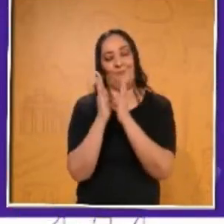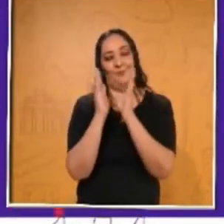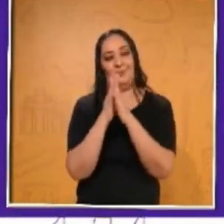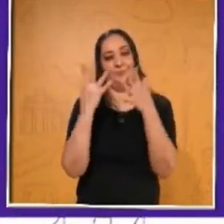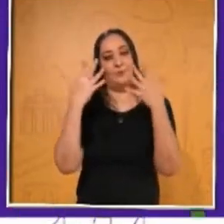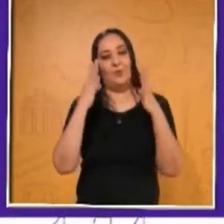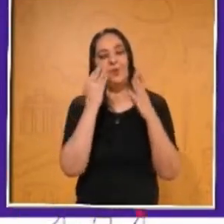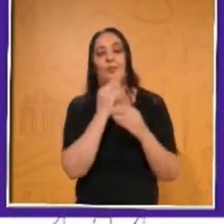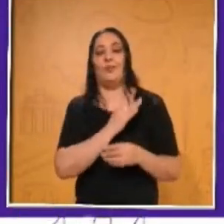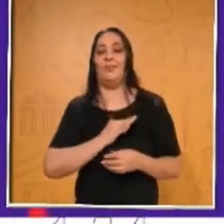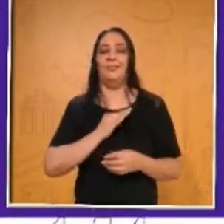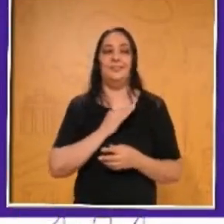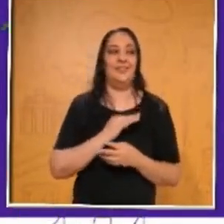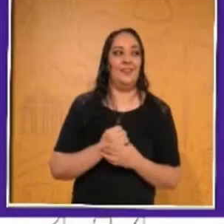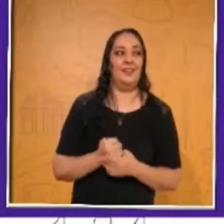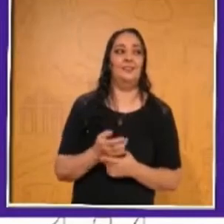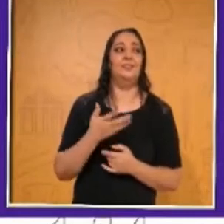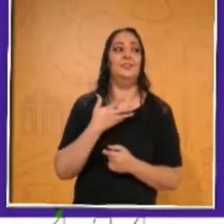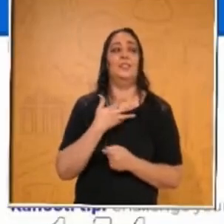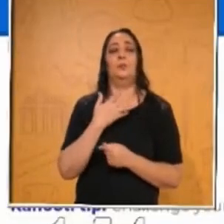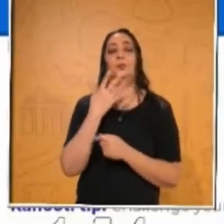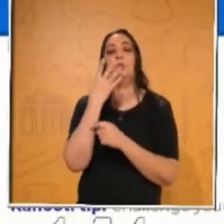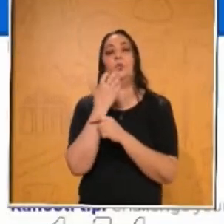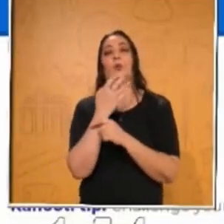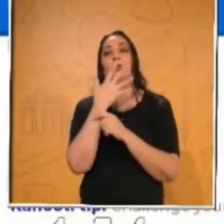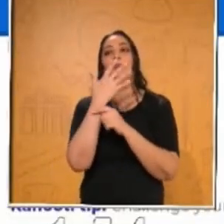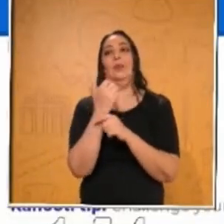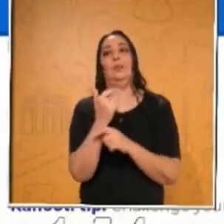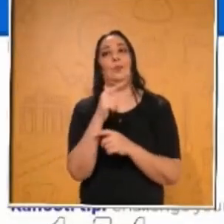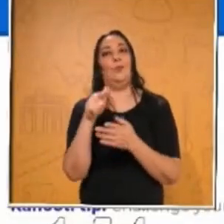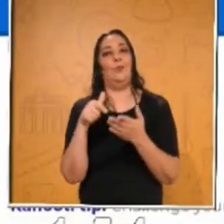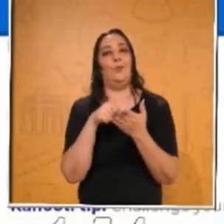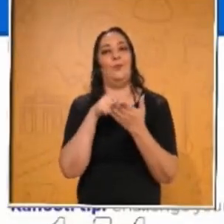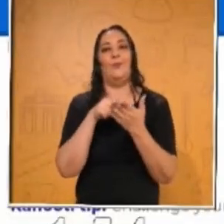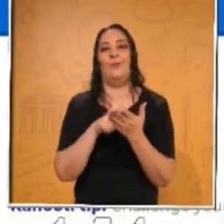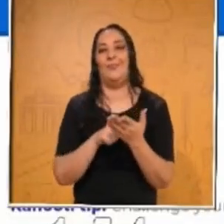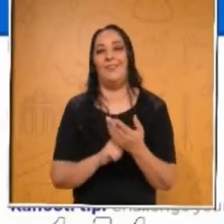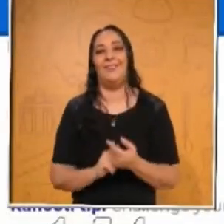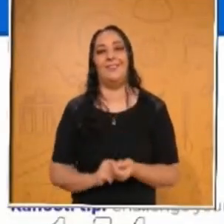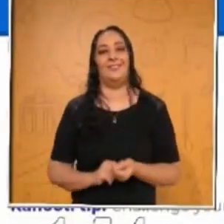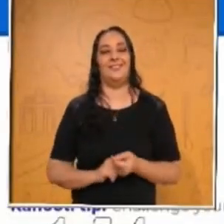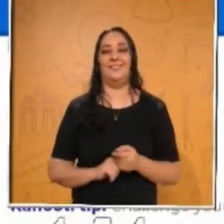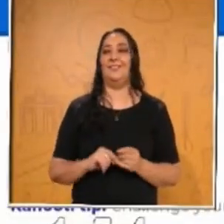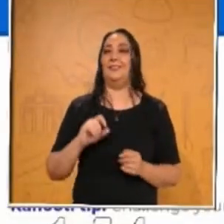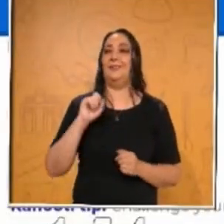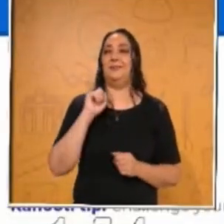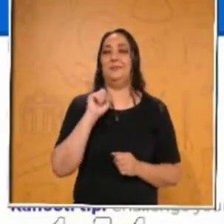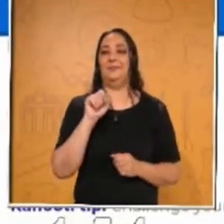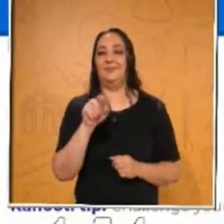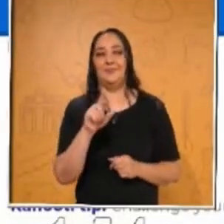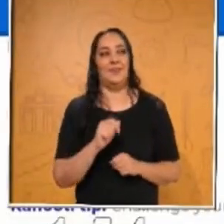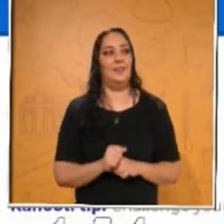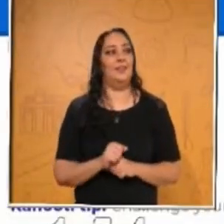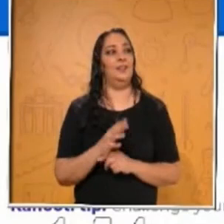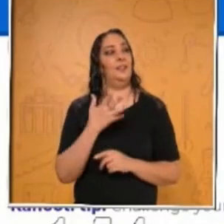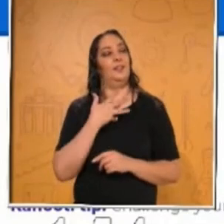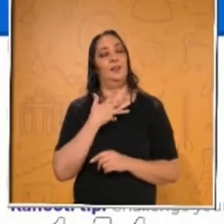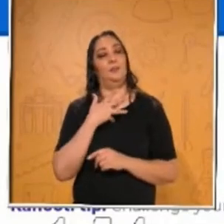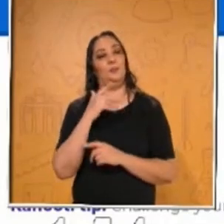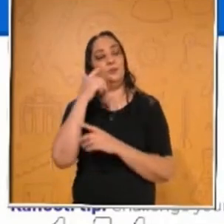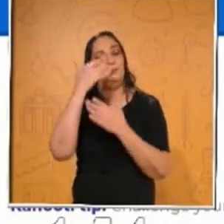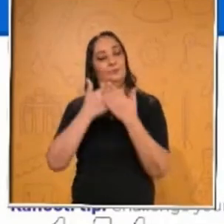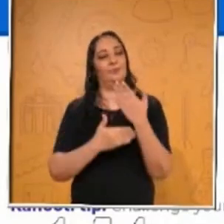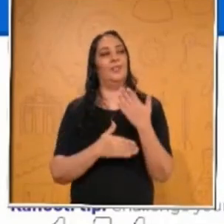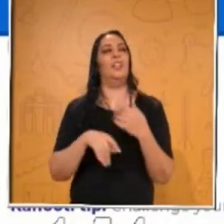Y ahí tenemos como cuarto y quinto lugar. No alcancé a ver. Vamos a ver, ahí está. Ah, ya están, mira, ya completos. Dazzle Eggret. No